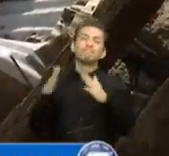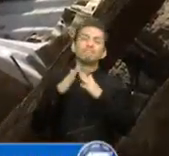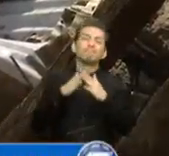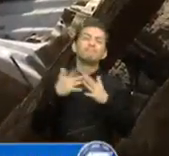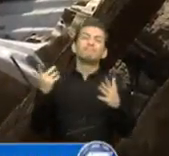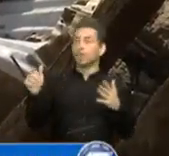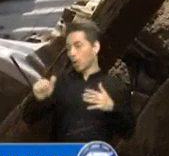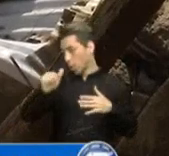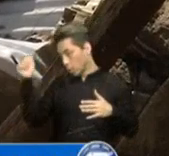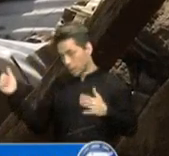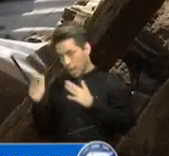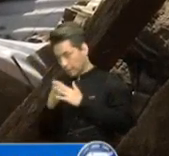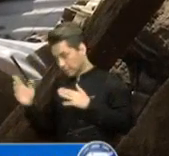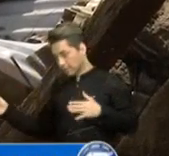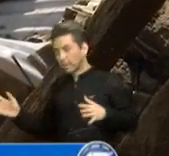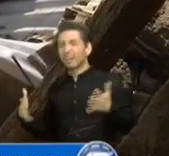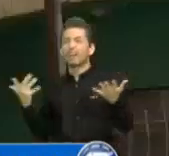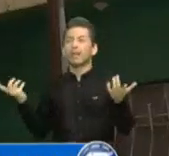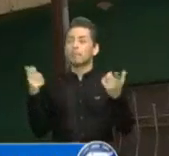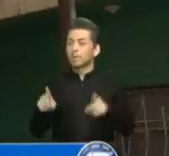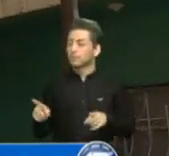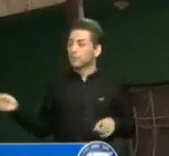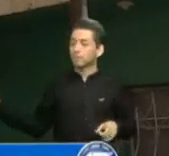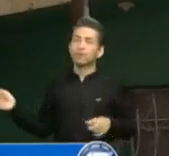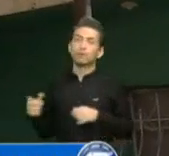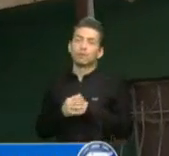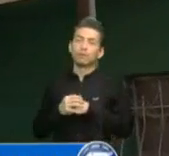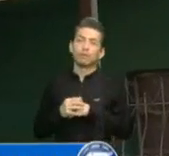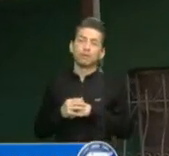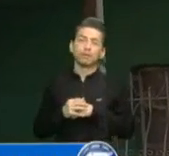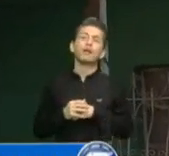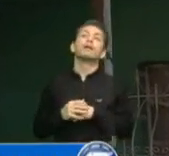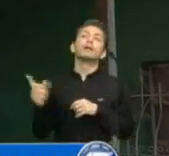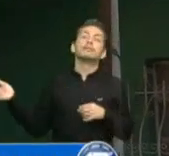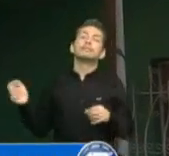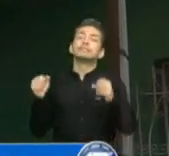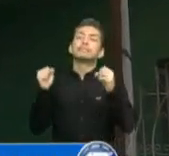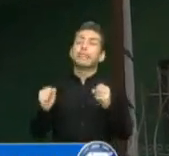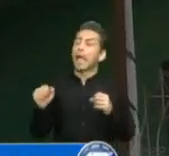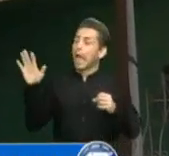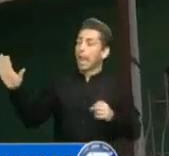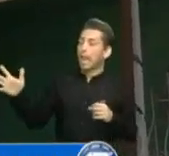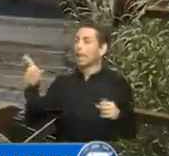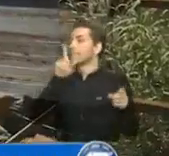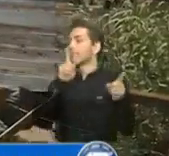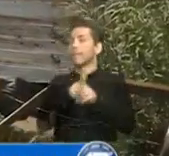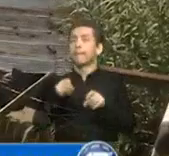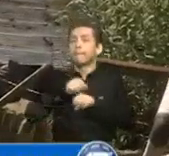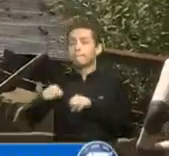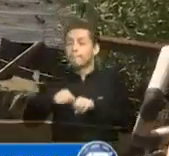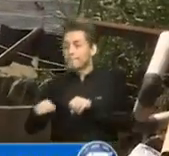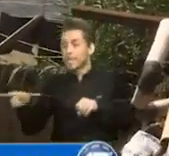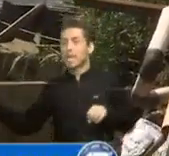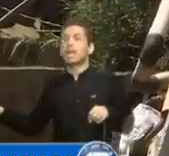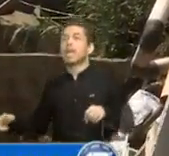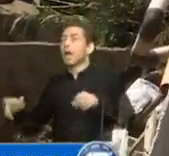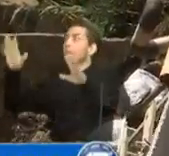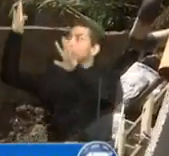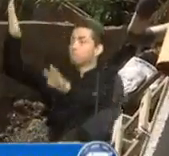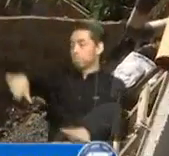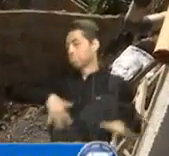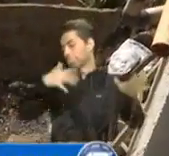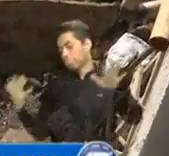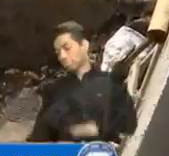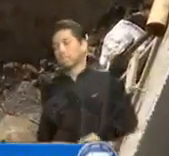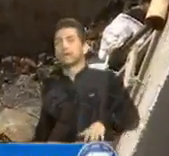persona. ¿Qué parte fue dañada? Del lado de la sala de ella y donde tiene ya su pila, ahí cayó la pared. La mujer que